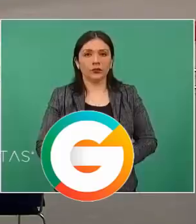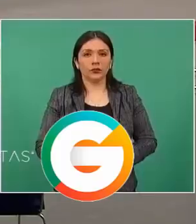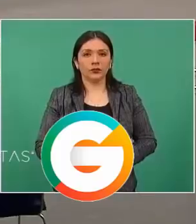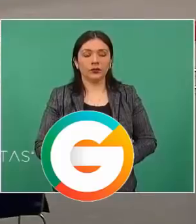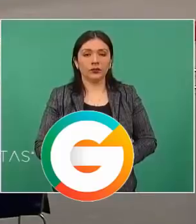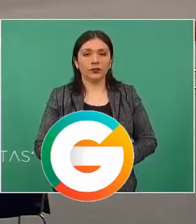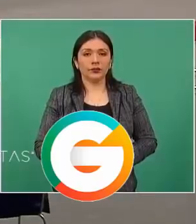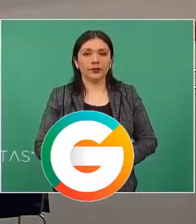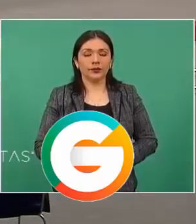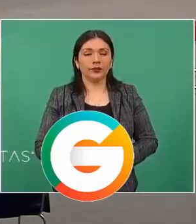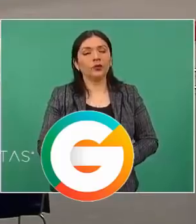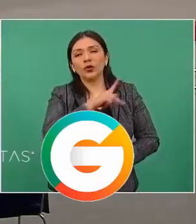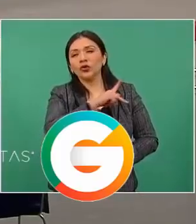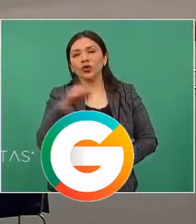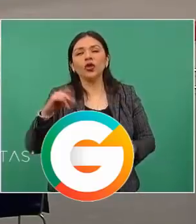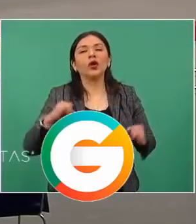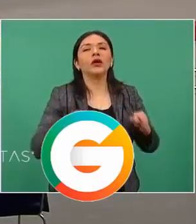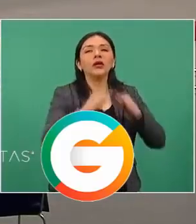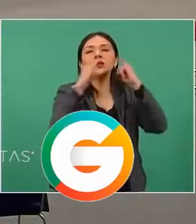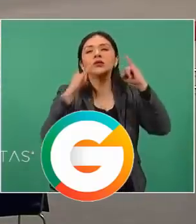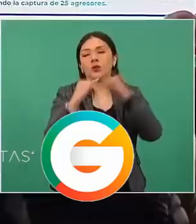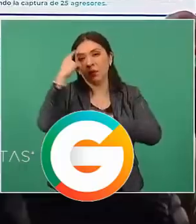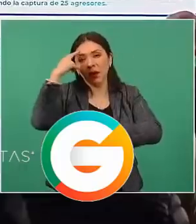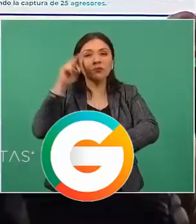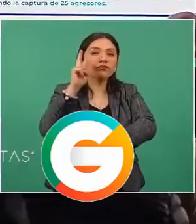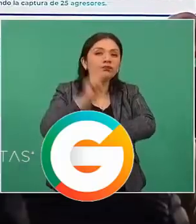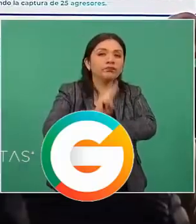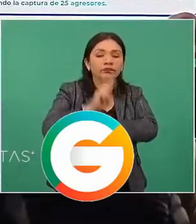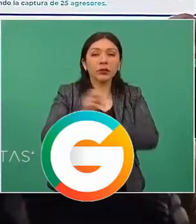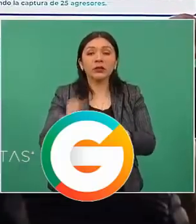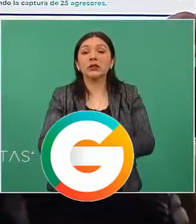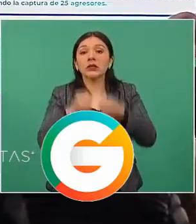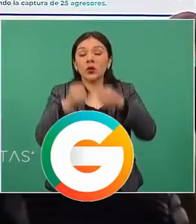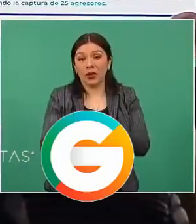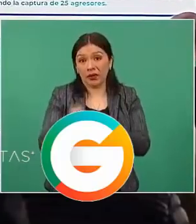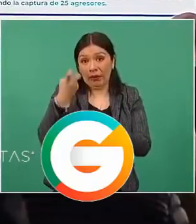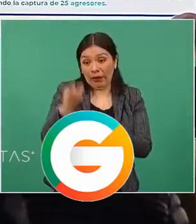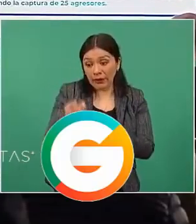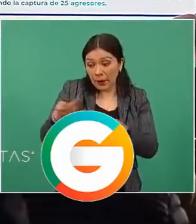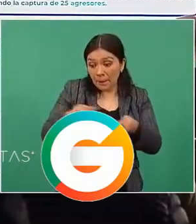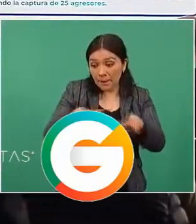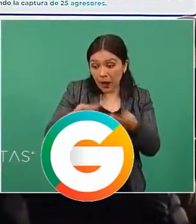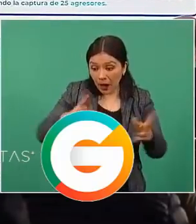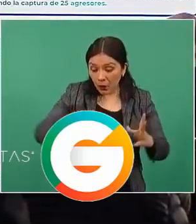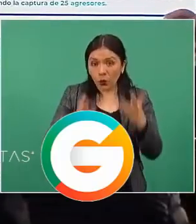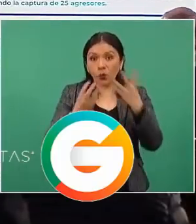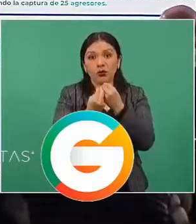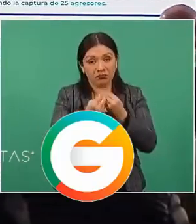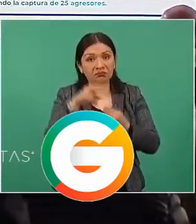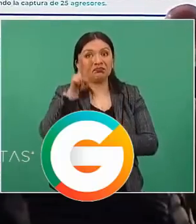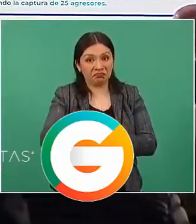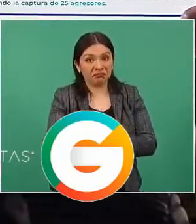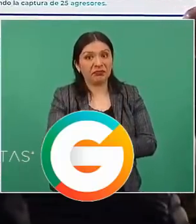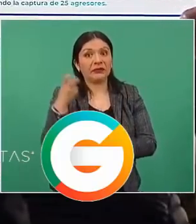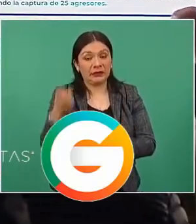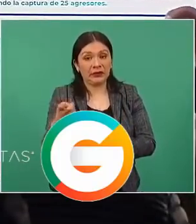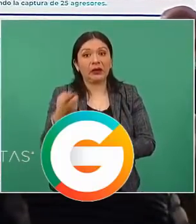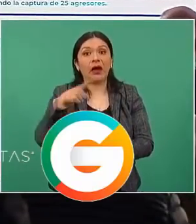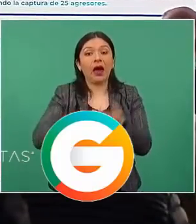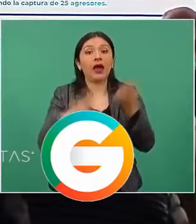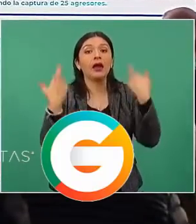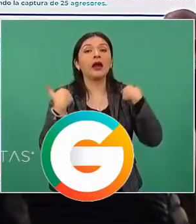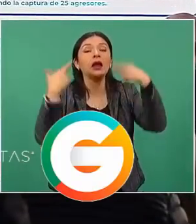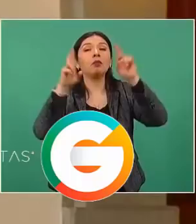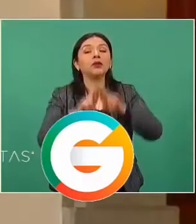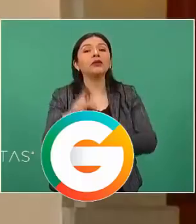instituciones de seguridad que están dentro de la Estrategia Integral de Seguridad Pública. Las detenciones estas representan el